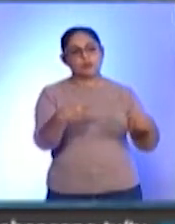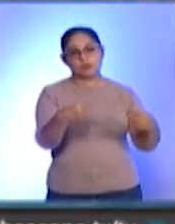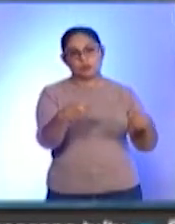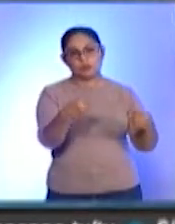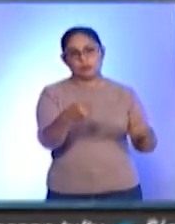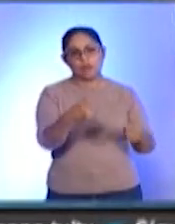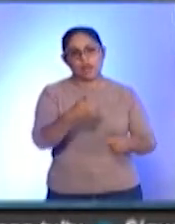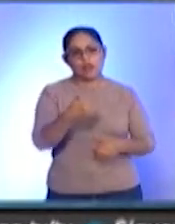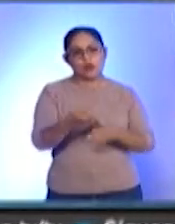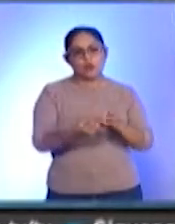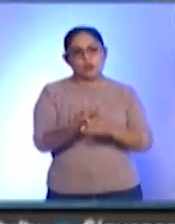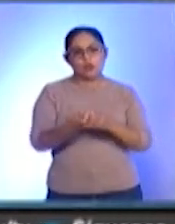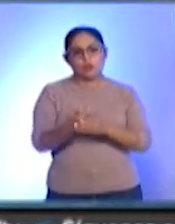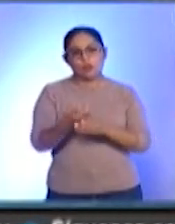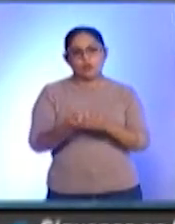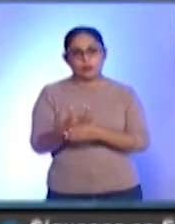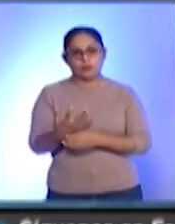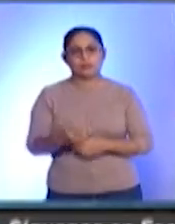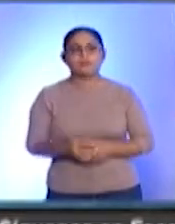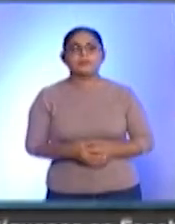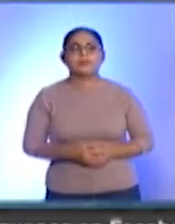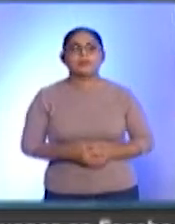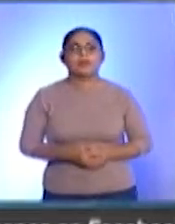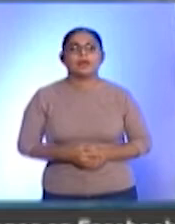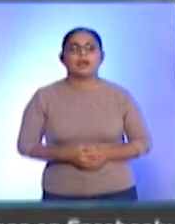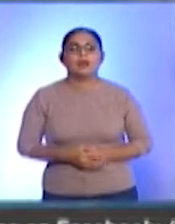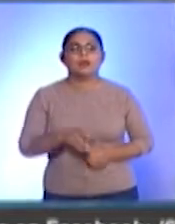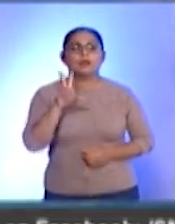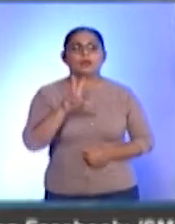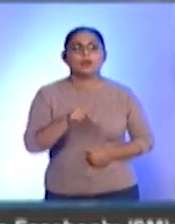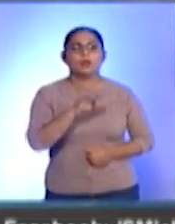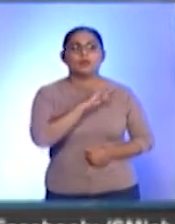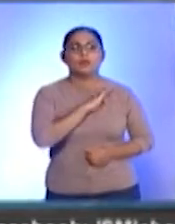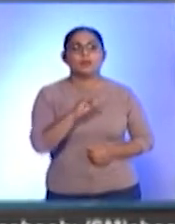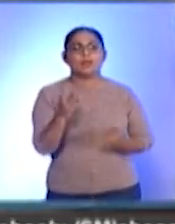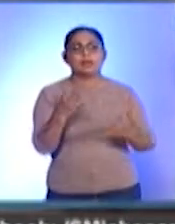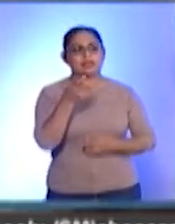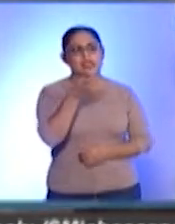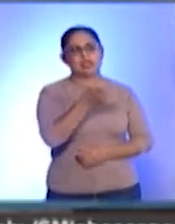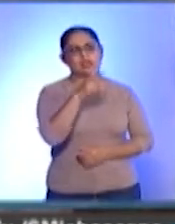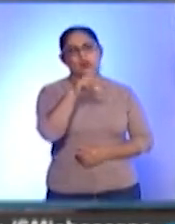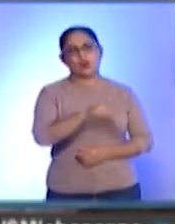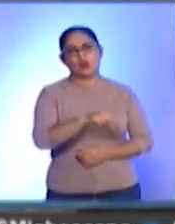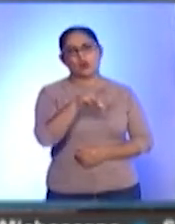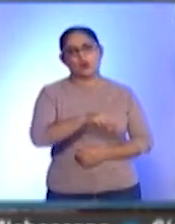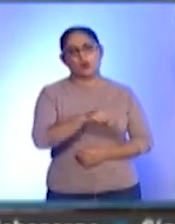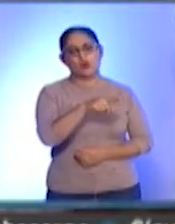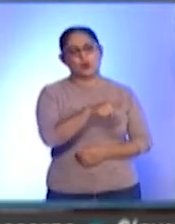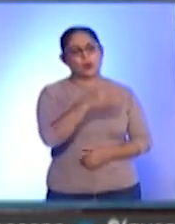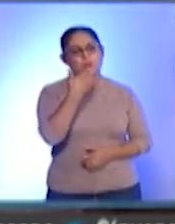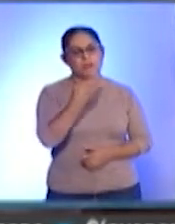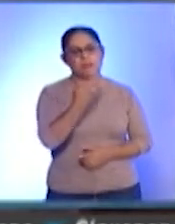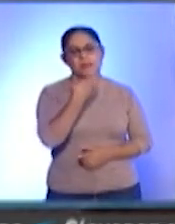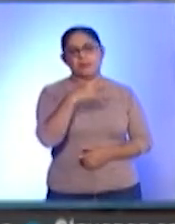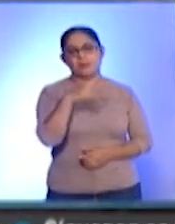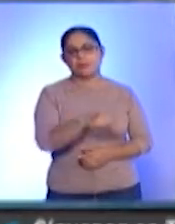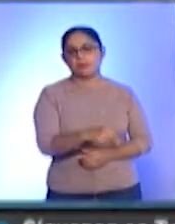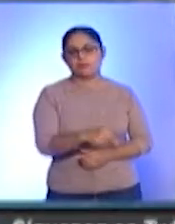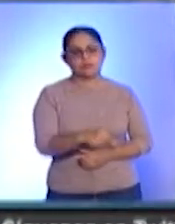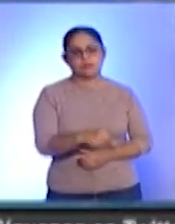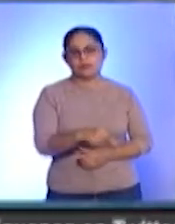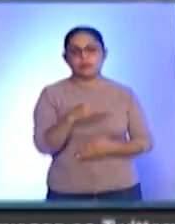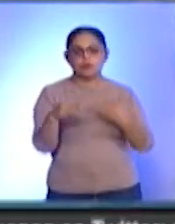por cada nueva generación. No podemos decir, es que esto no cumple con los estándares para hacer patrimonio. Todo